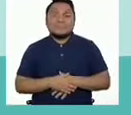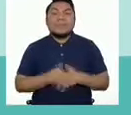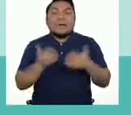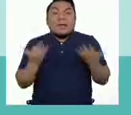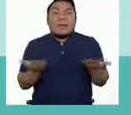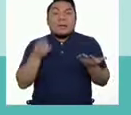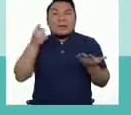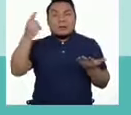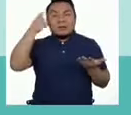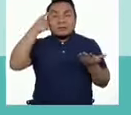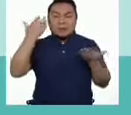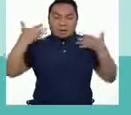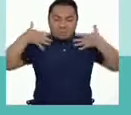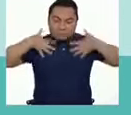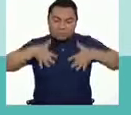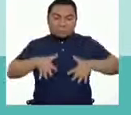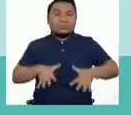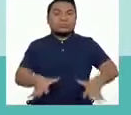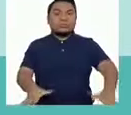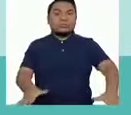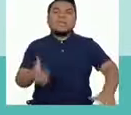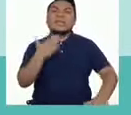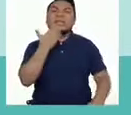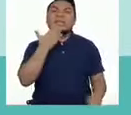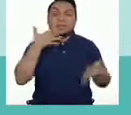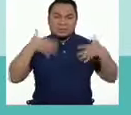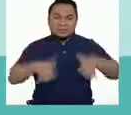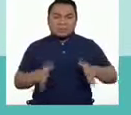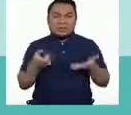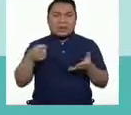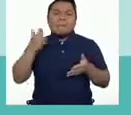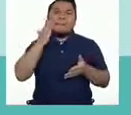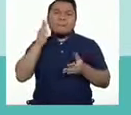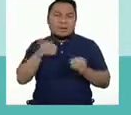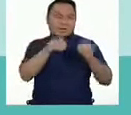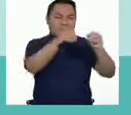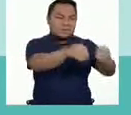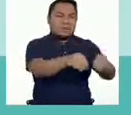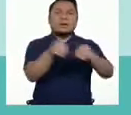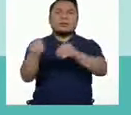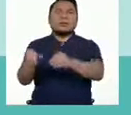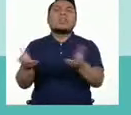Ahora observemos el vestido. ¿En qué caja podemos guardar el vestido?